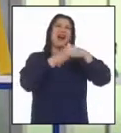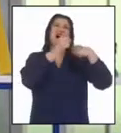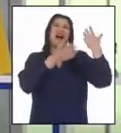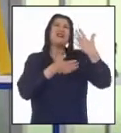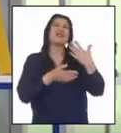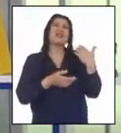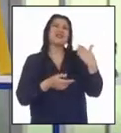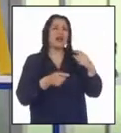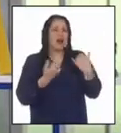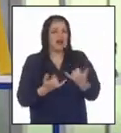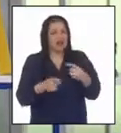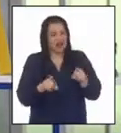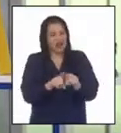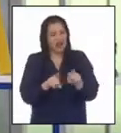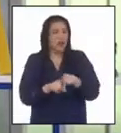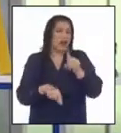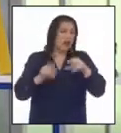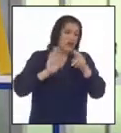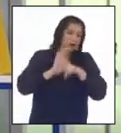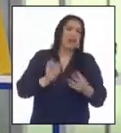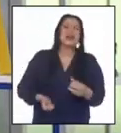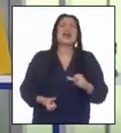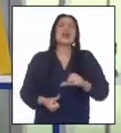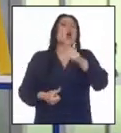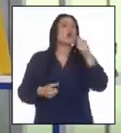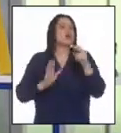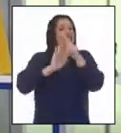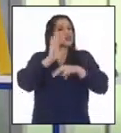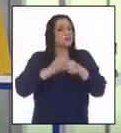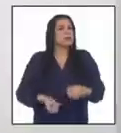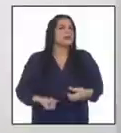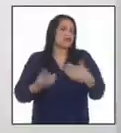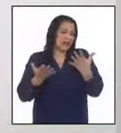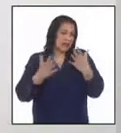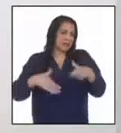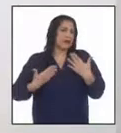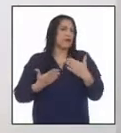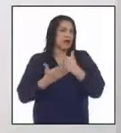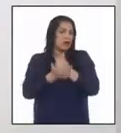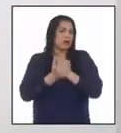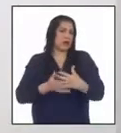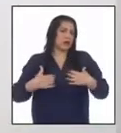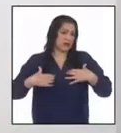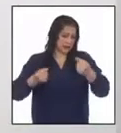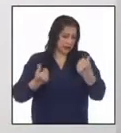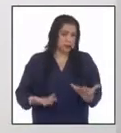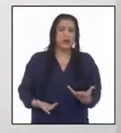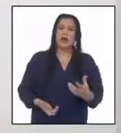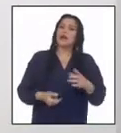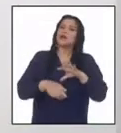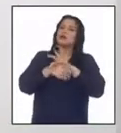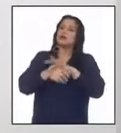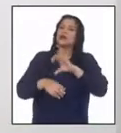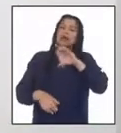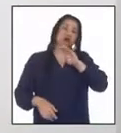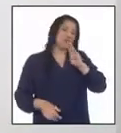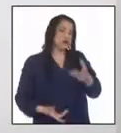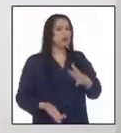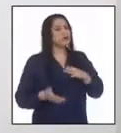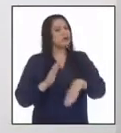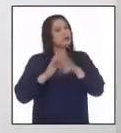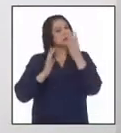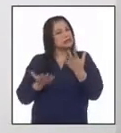¿Qué otras medidas se dieron para contribuir a la salud pública afectada por las epidemias? De acuerdo al Dr. Carlos Bustíos, uno de los